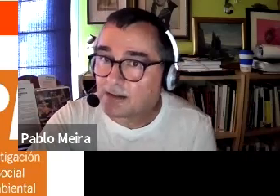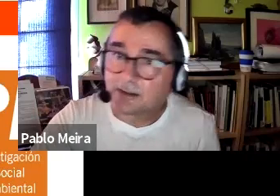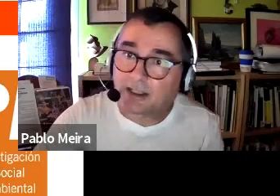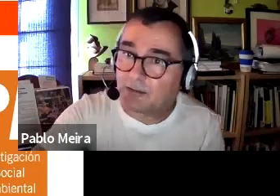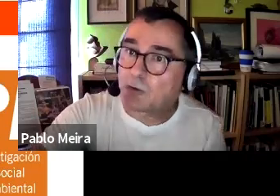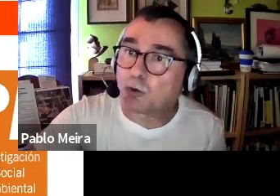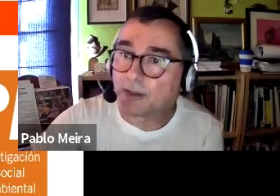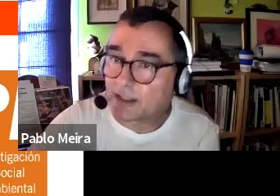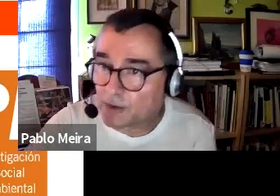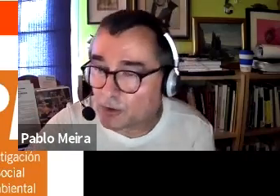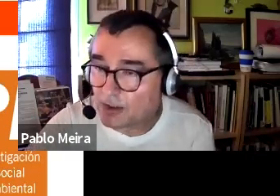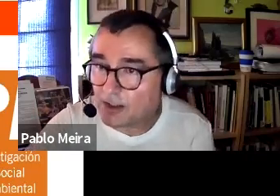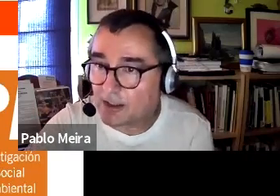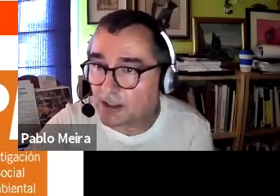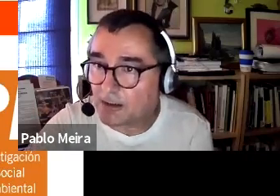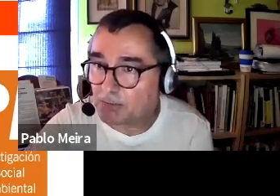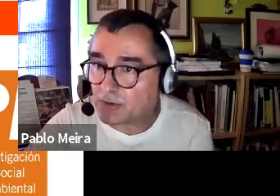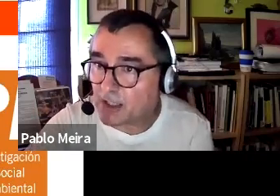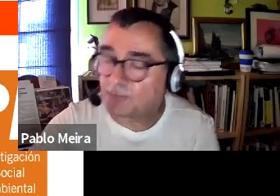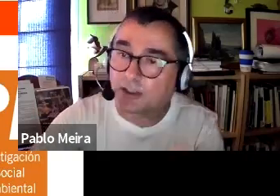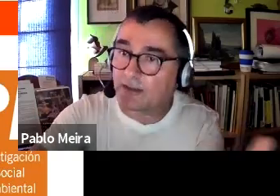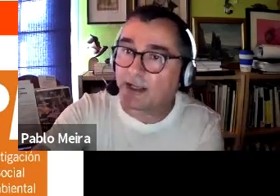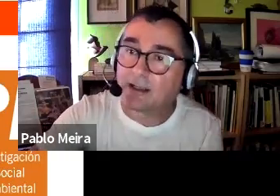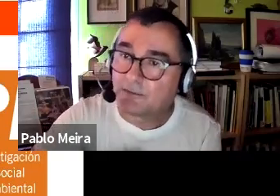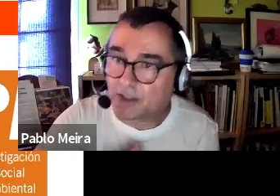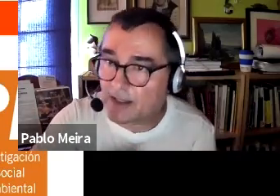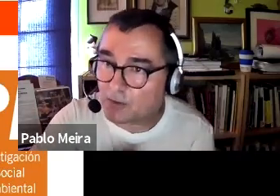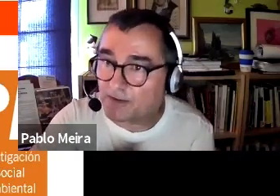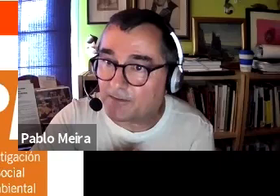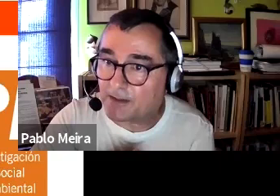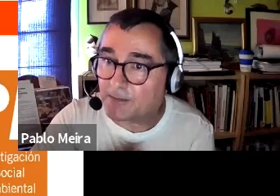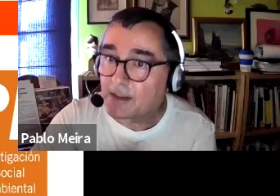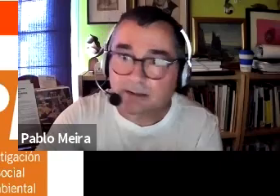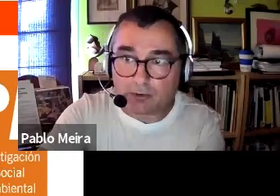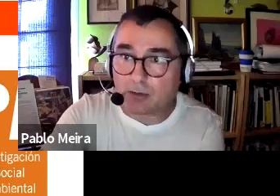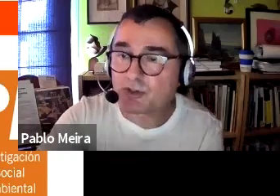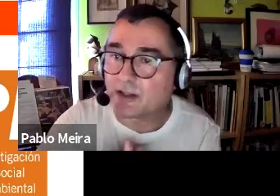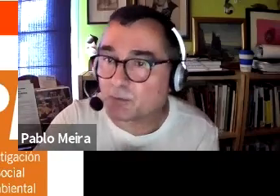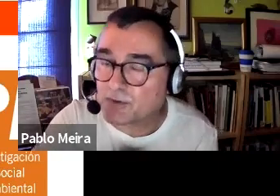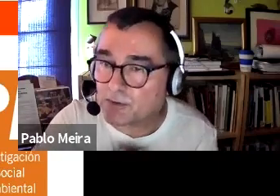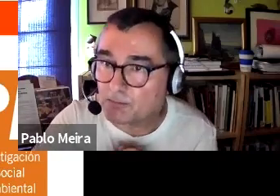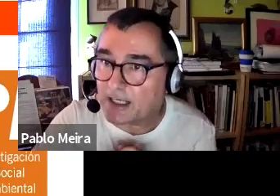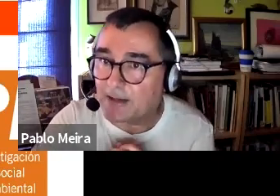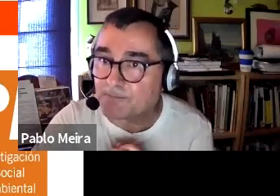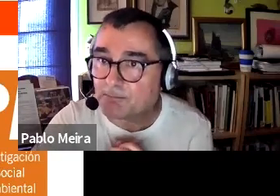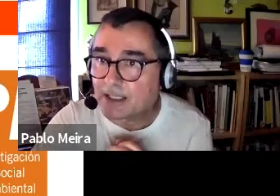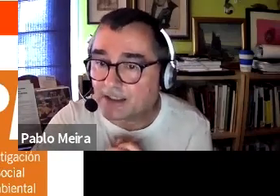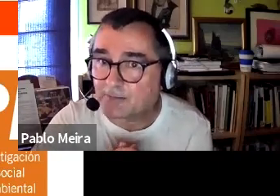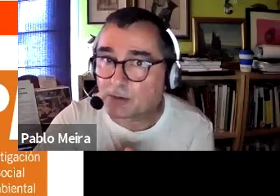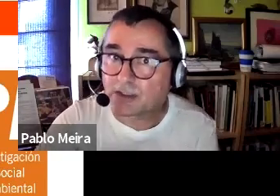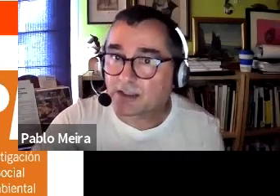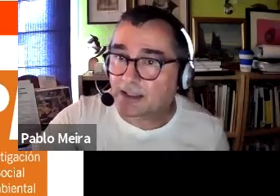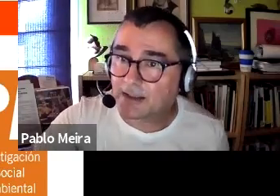si queréis dirigirme a algún comentario personal fuera de la fuera de la conferencia quedo a vuestra disposición para